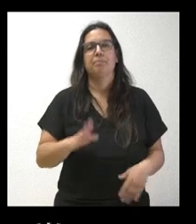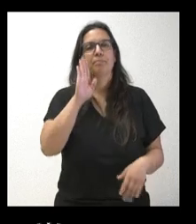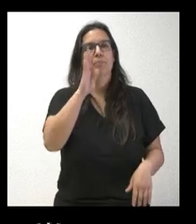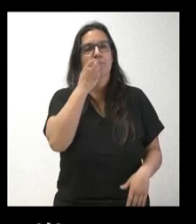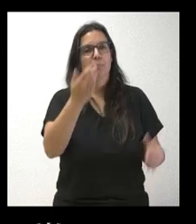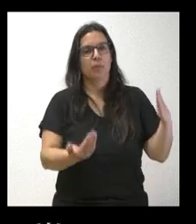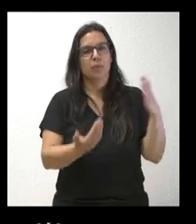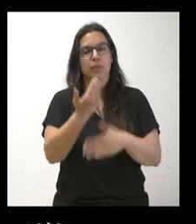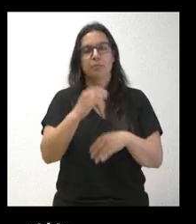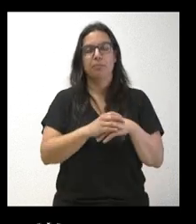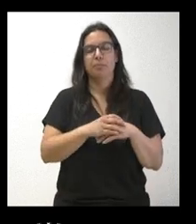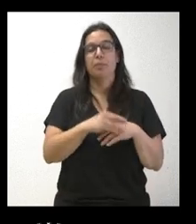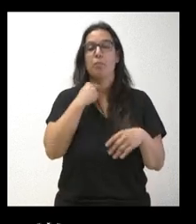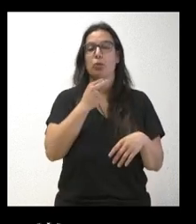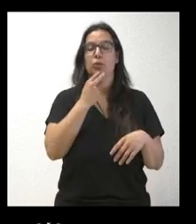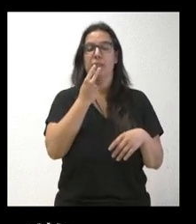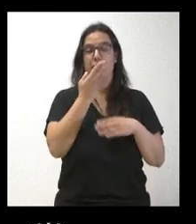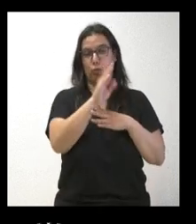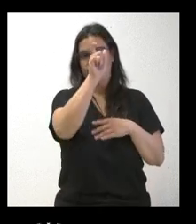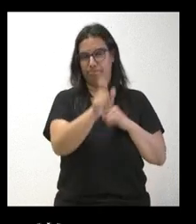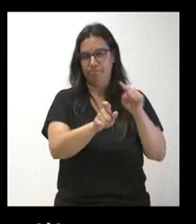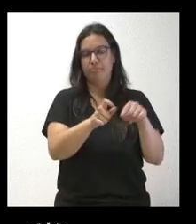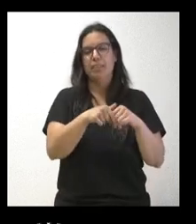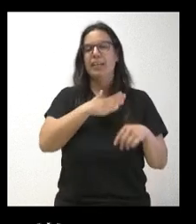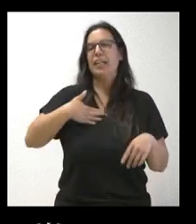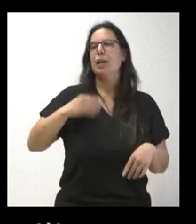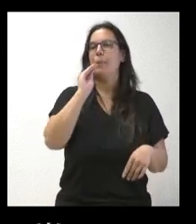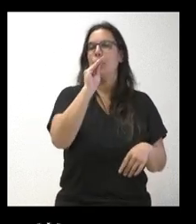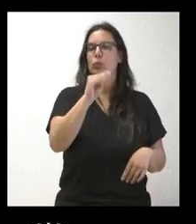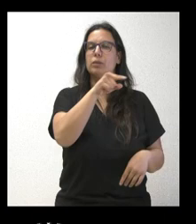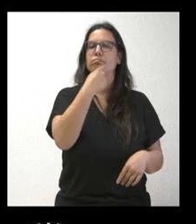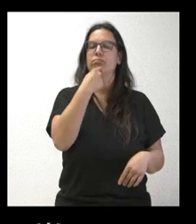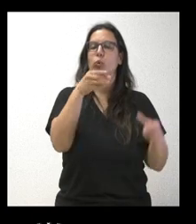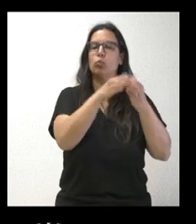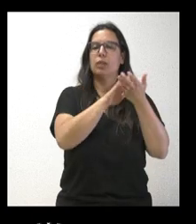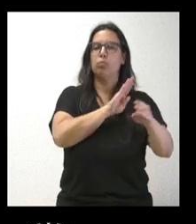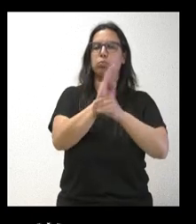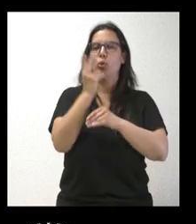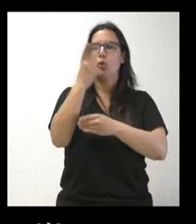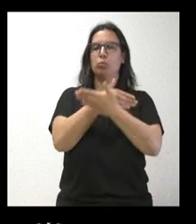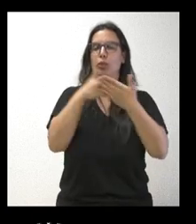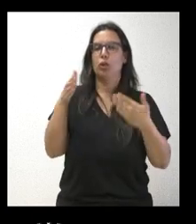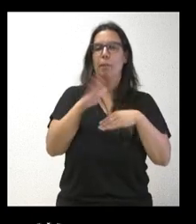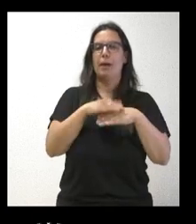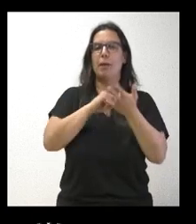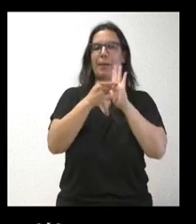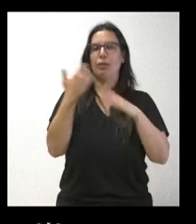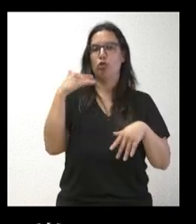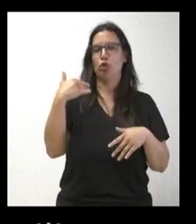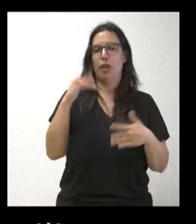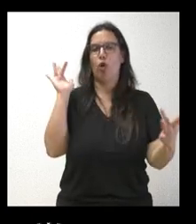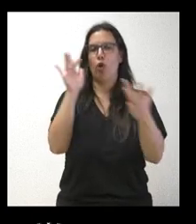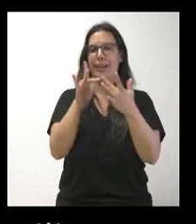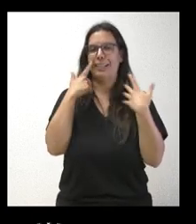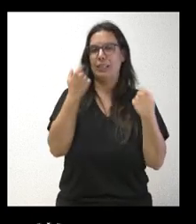Hola, buenos días, portavoz. En primer lugar, quería preguntarle sobre los 2 millones que destina la Junta para el plan Soria Conecta y Saludable. ¿Con qué